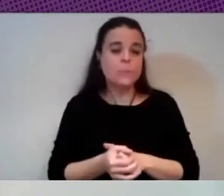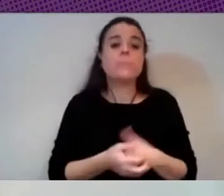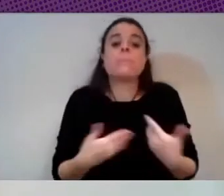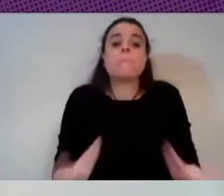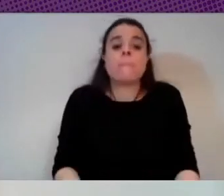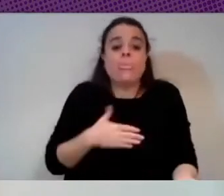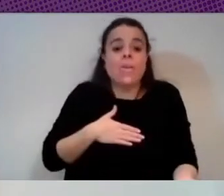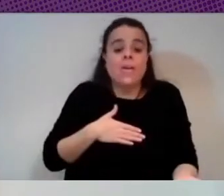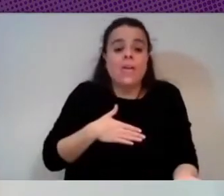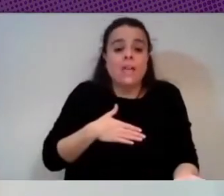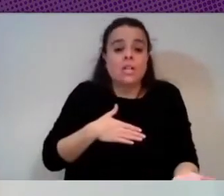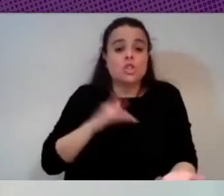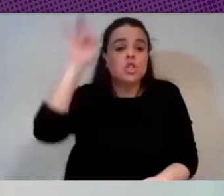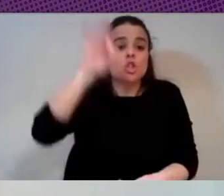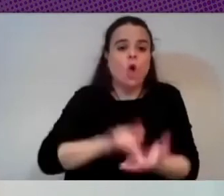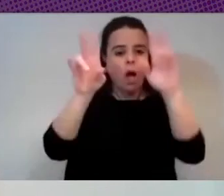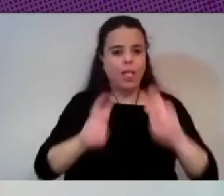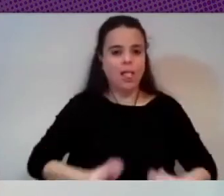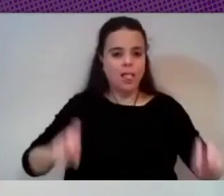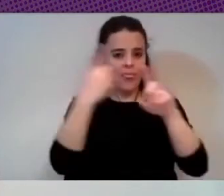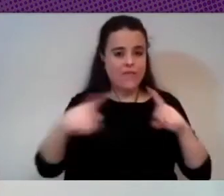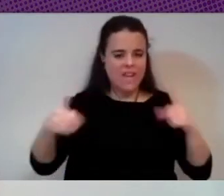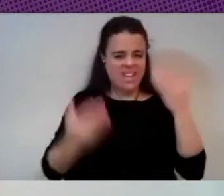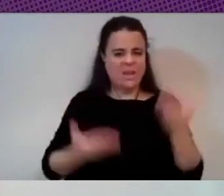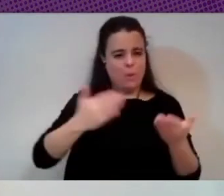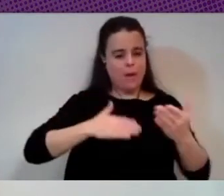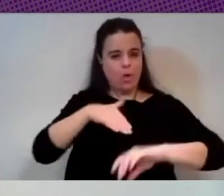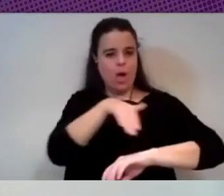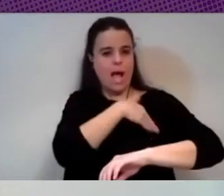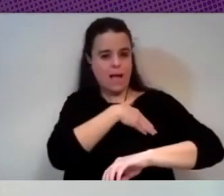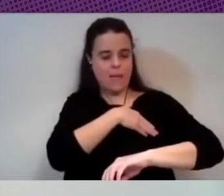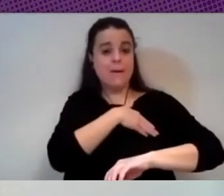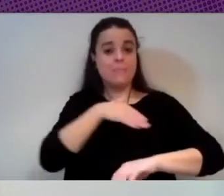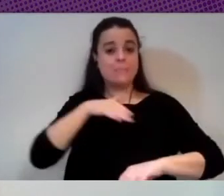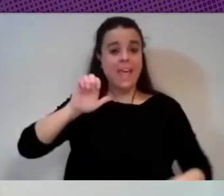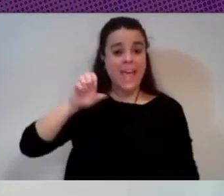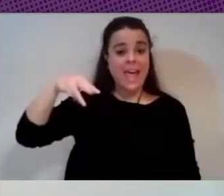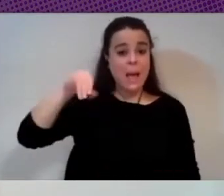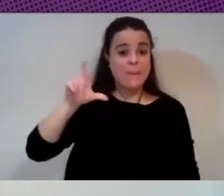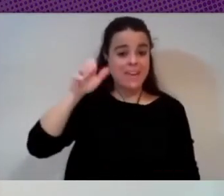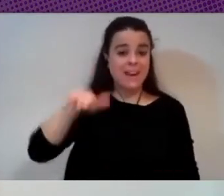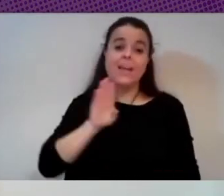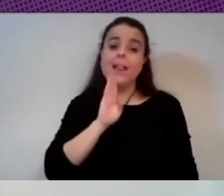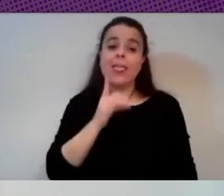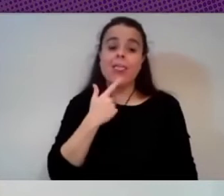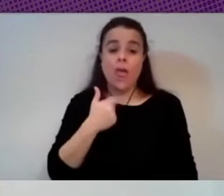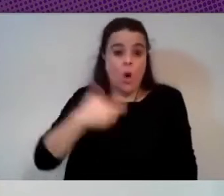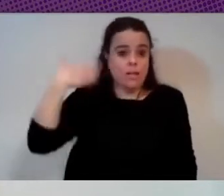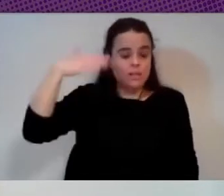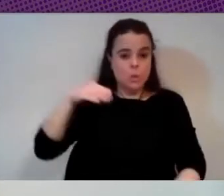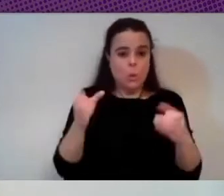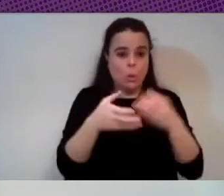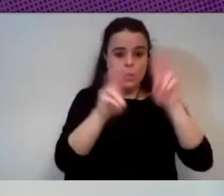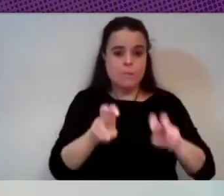ha tocado hacer una investigación muy diferente a que yo hacía en la academia volviendo un poco a lo que decía Emiliano a mí cuando estaba en mis anteriores grupos de investigación me decían